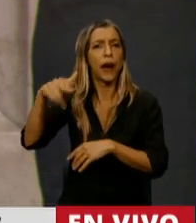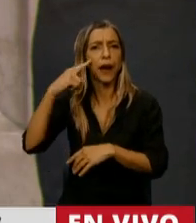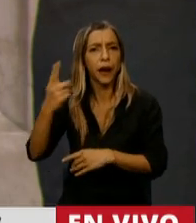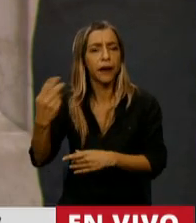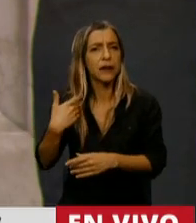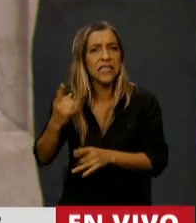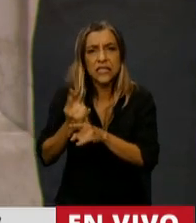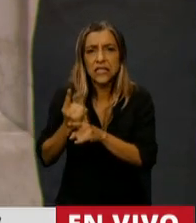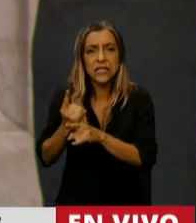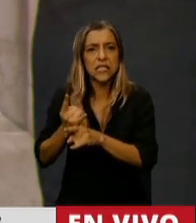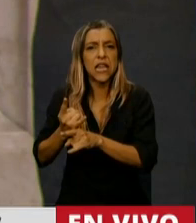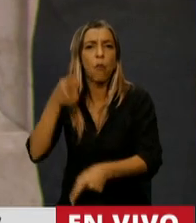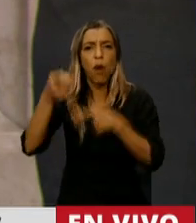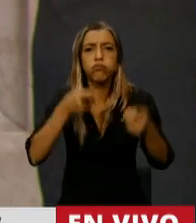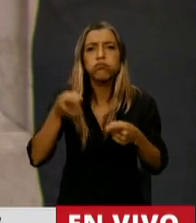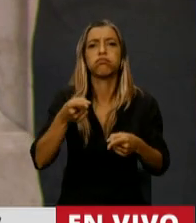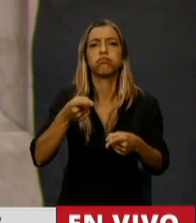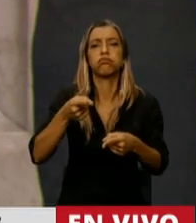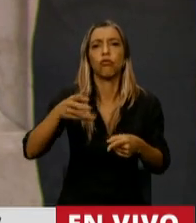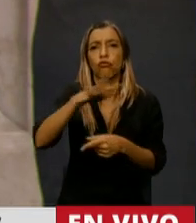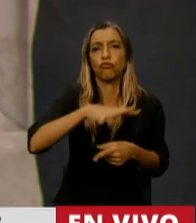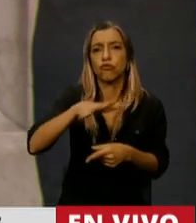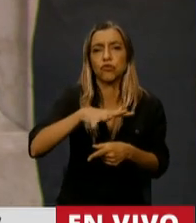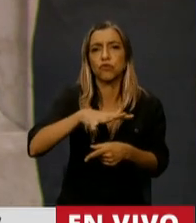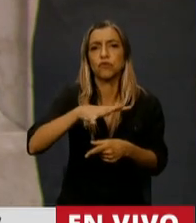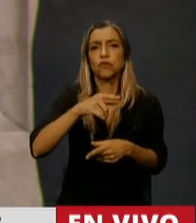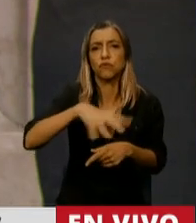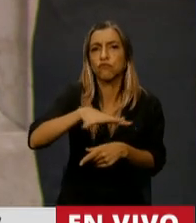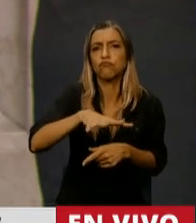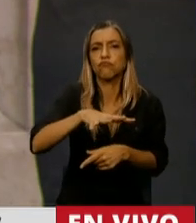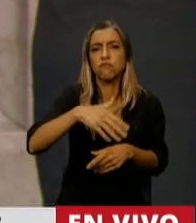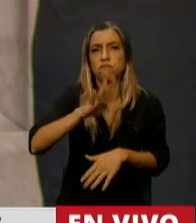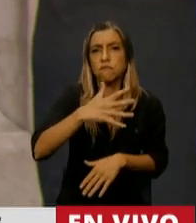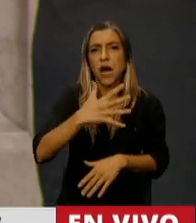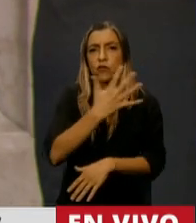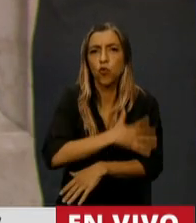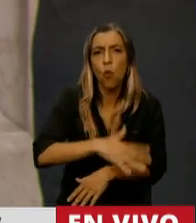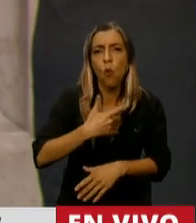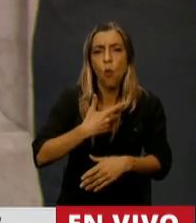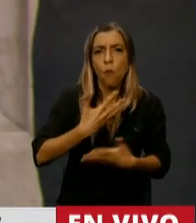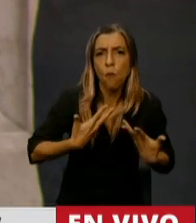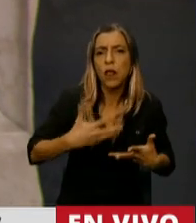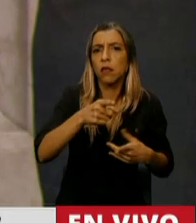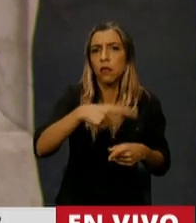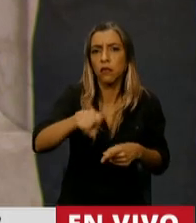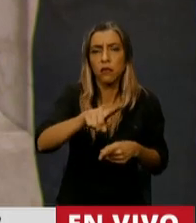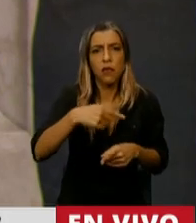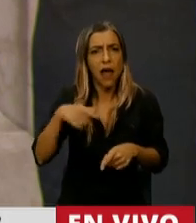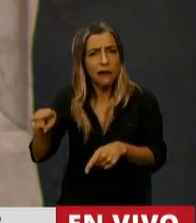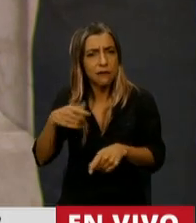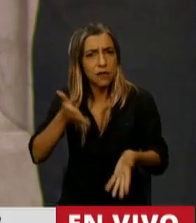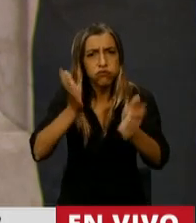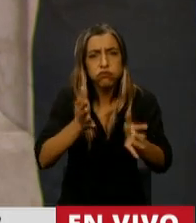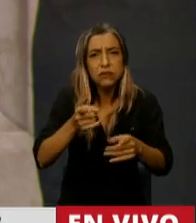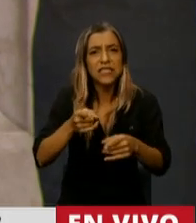atacando a los sectores populares, pidiendo mano dura. Ahora están ingresando allí donde hay